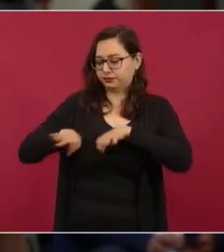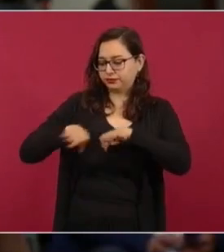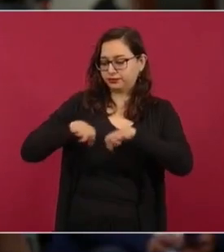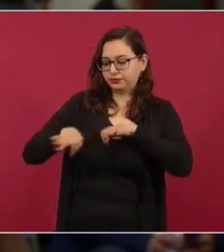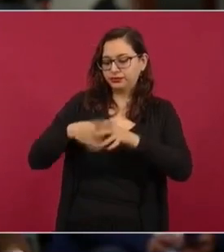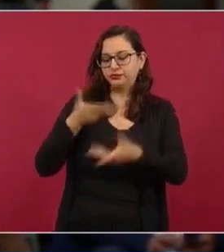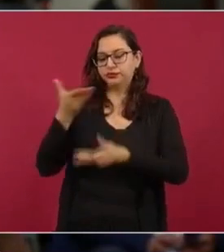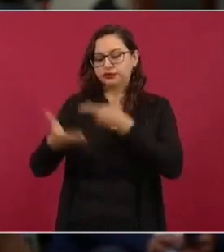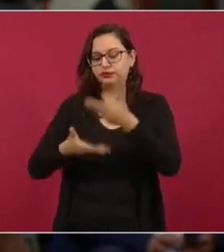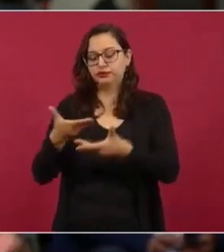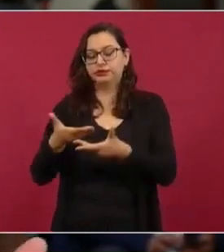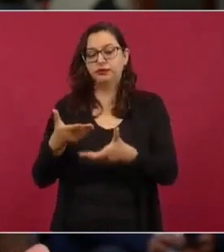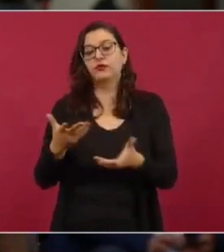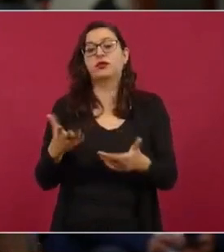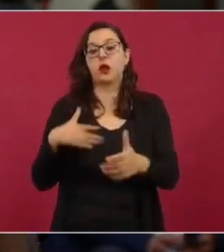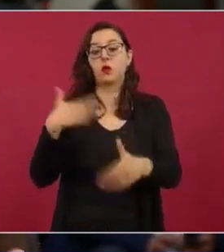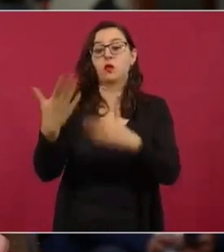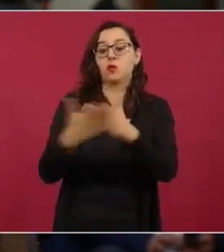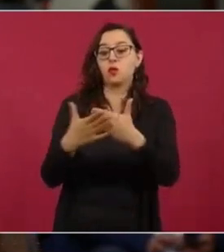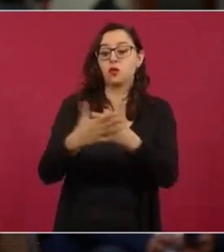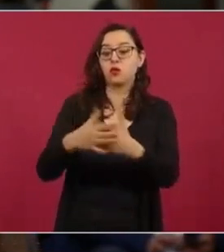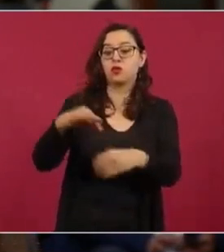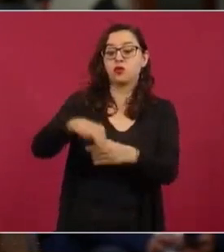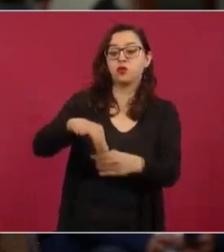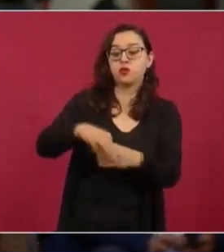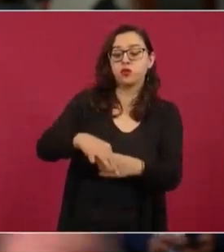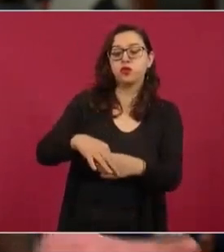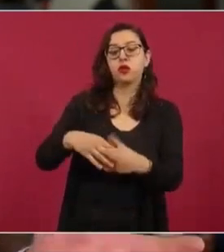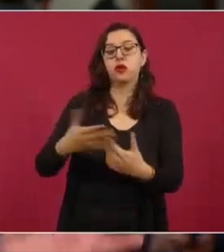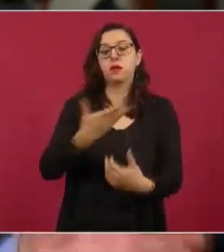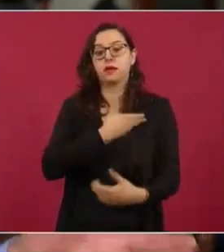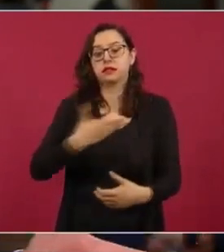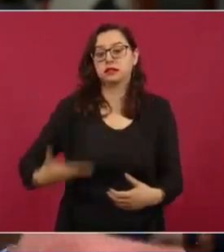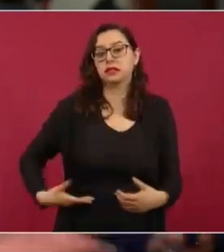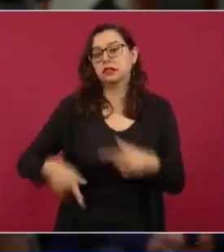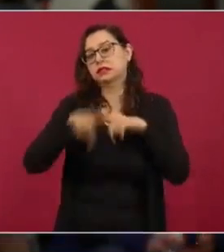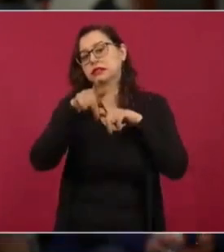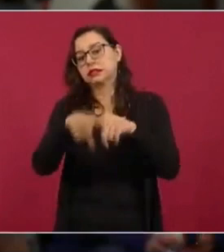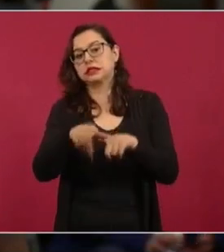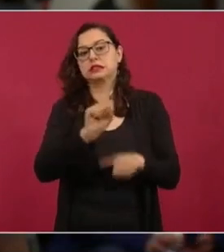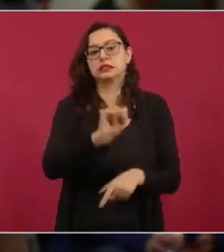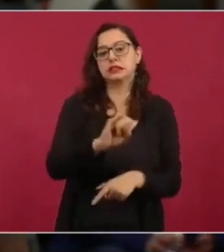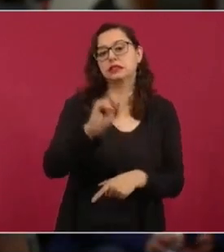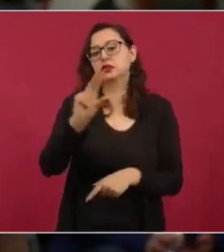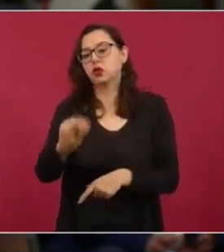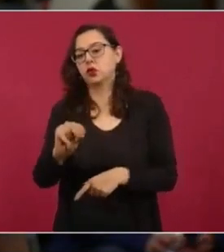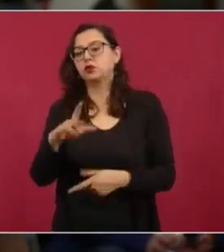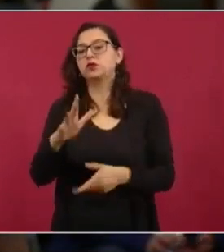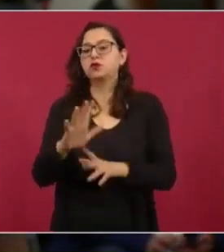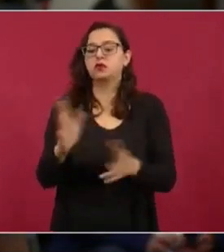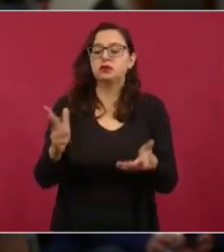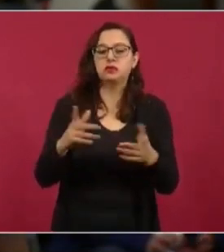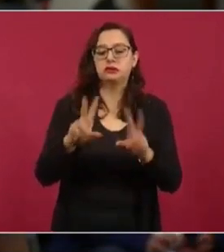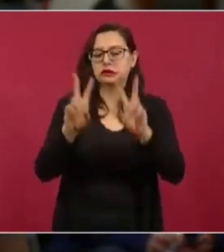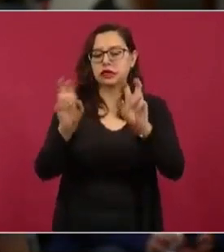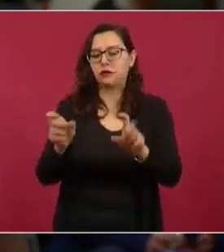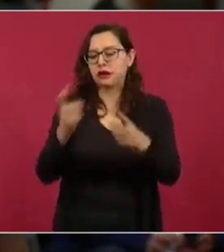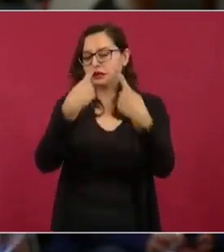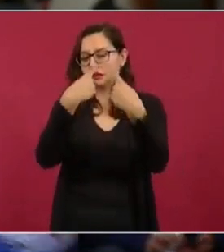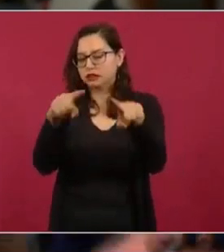la consulta de revocación de mandato y otros procesos, si es que se aprueba. Esta propuesta pasó al Senado, pero de